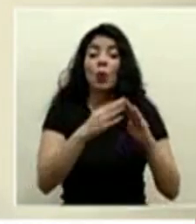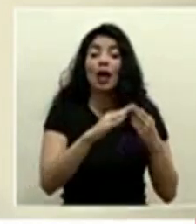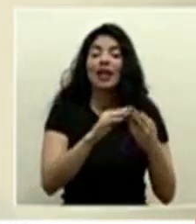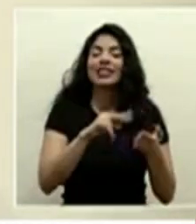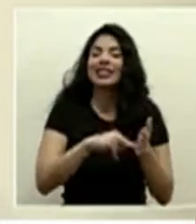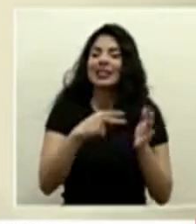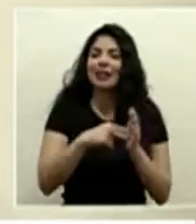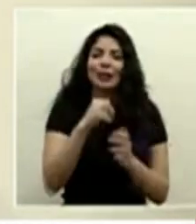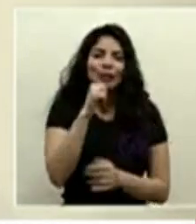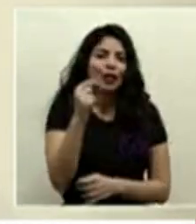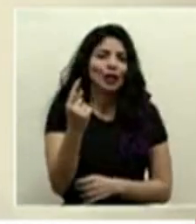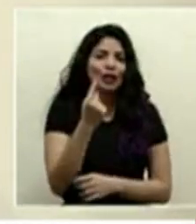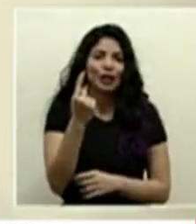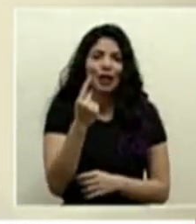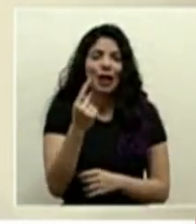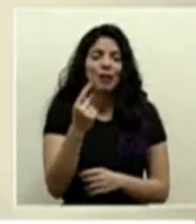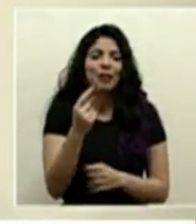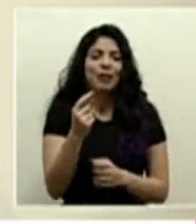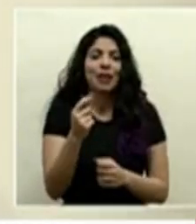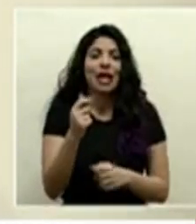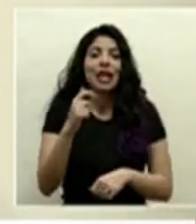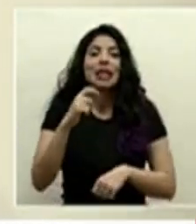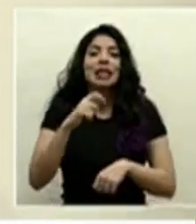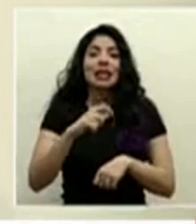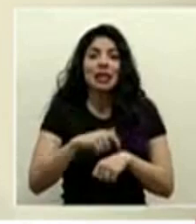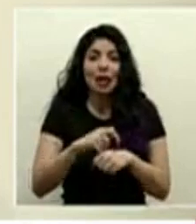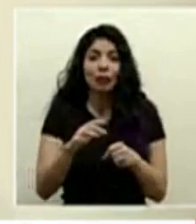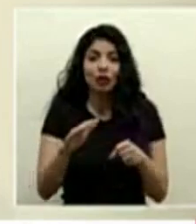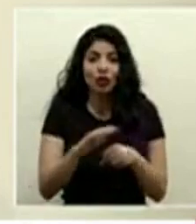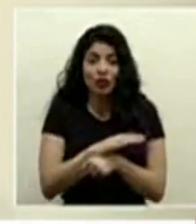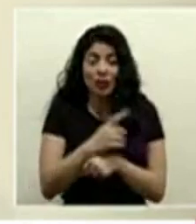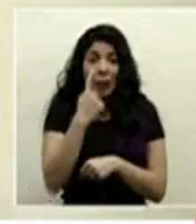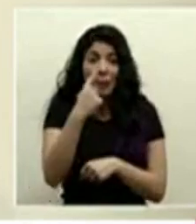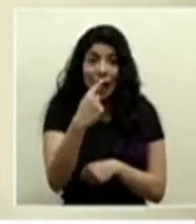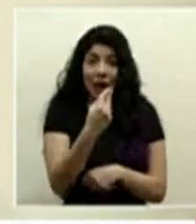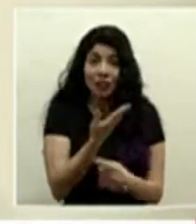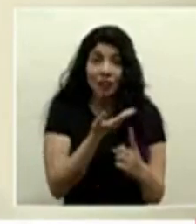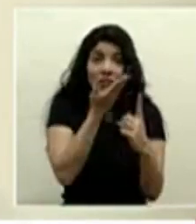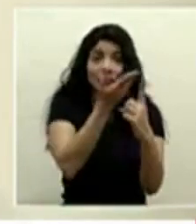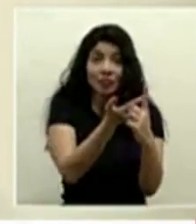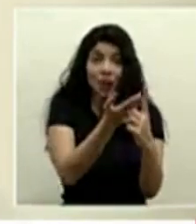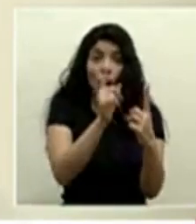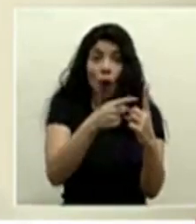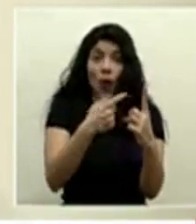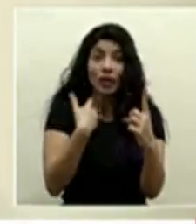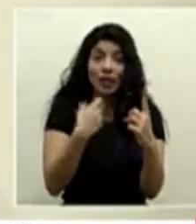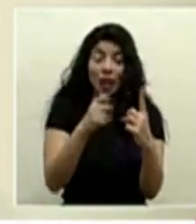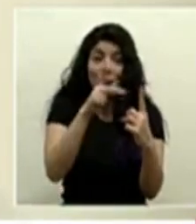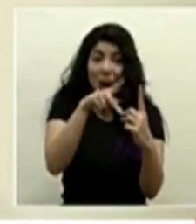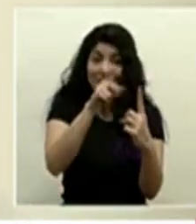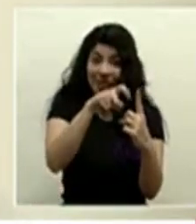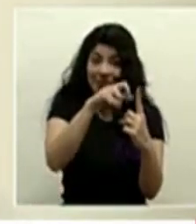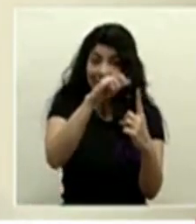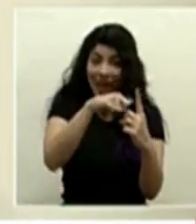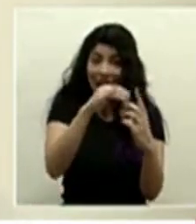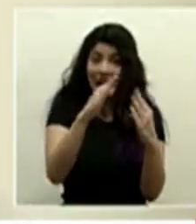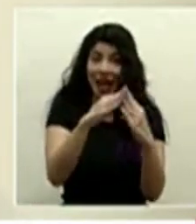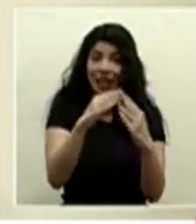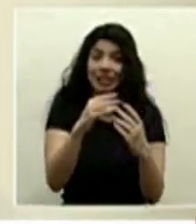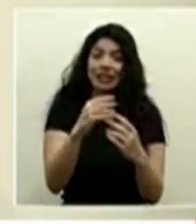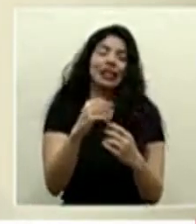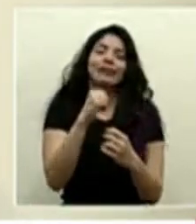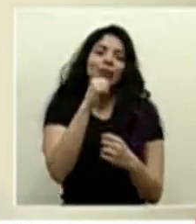siempre vamos a poder emitir con tiempo oportunamente una orden sanitaria para que las personas hagan la cuarentena